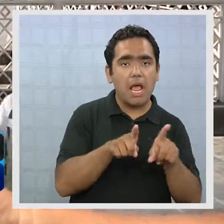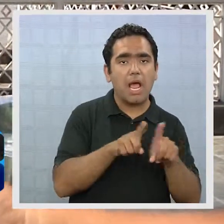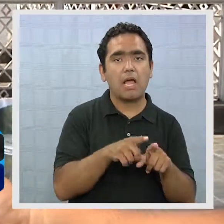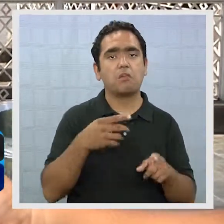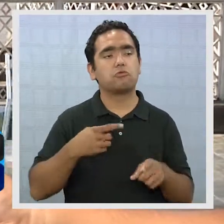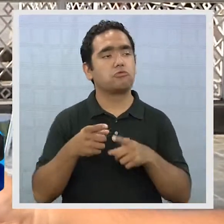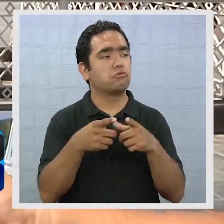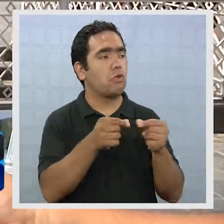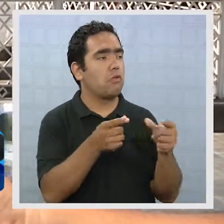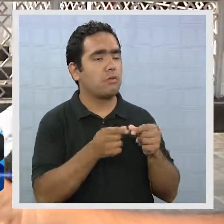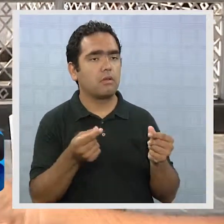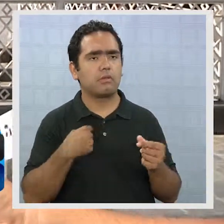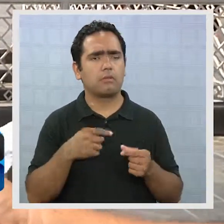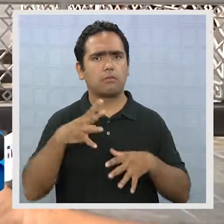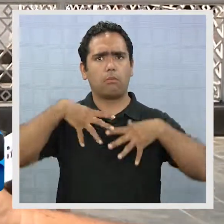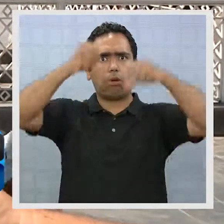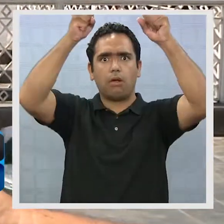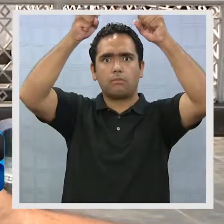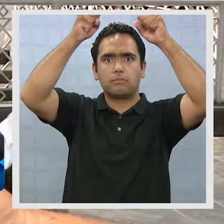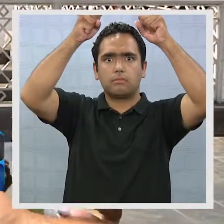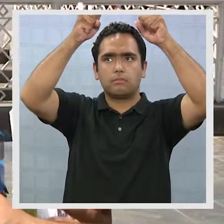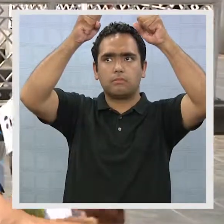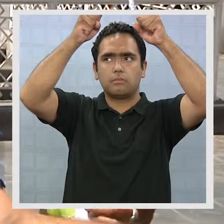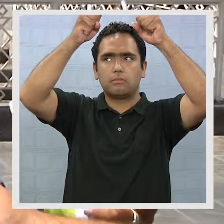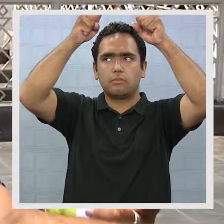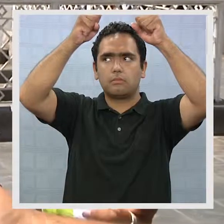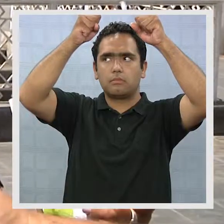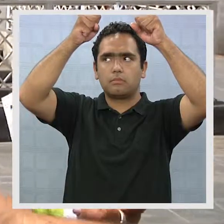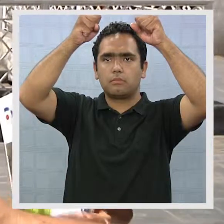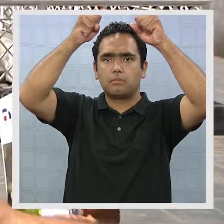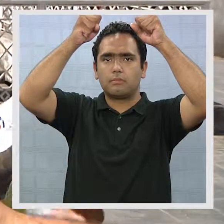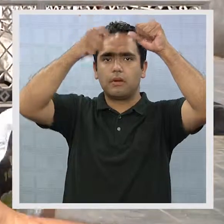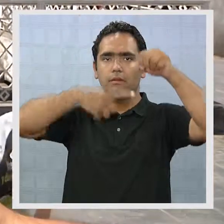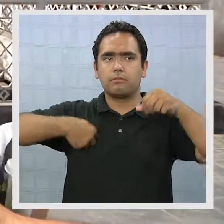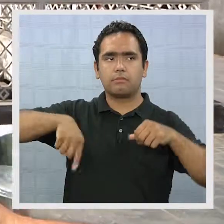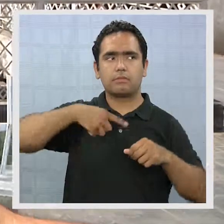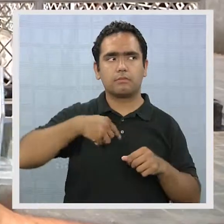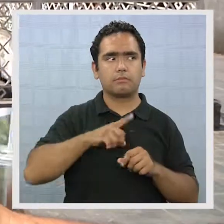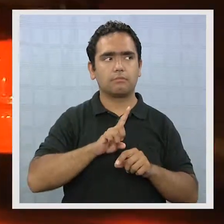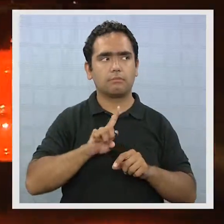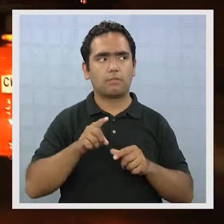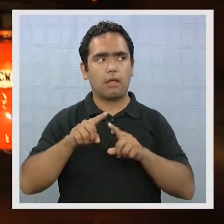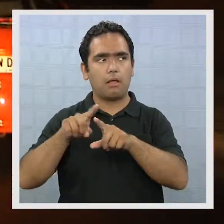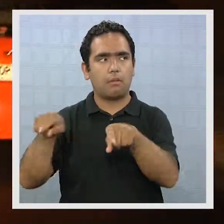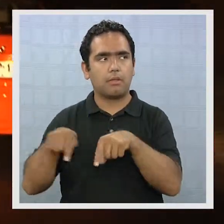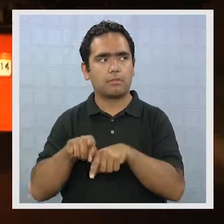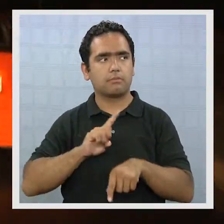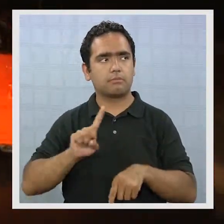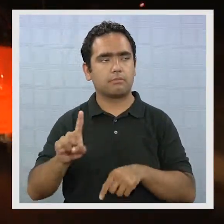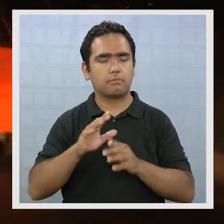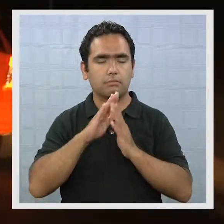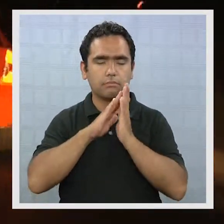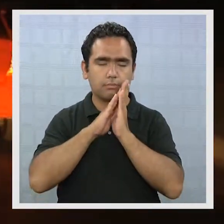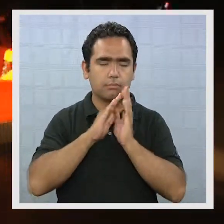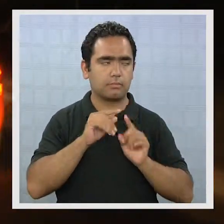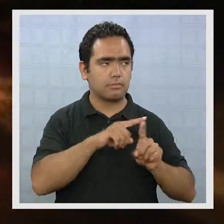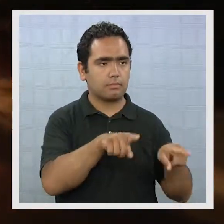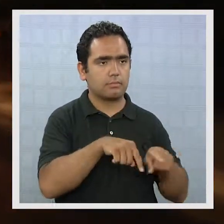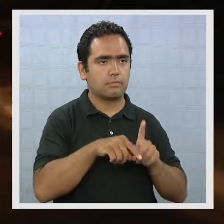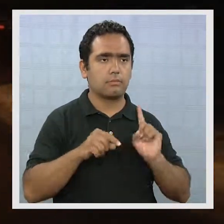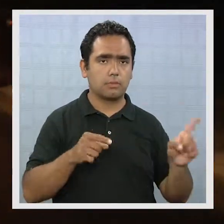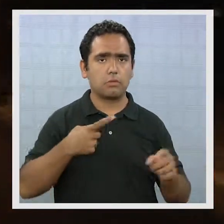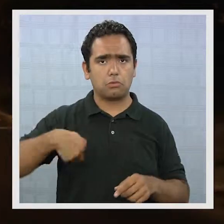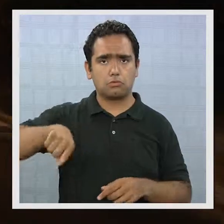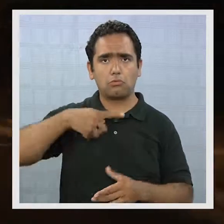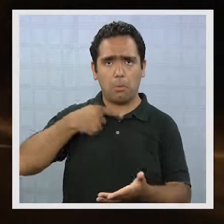hermana y mi sobrino y estábamos en lo mejor porque cuando de repente se apaga la luz. De ahí quedamos, todos tuvimos que a uno ir a acostarse a sus pies. Se supone que nosotros